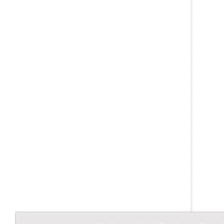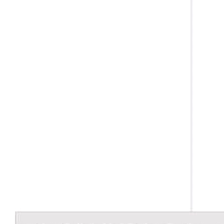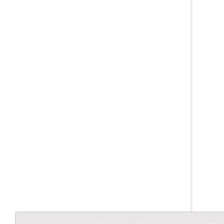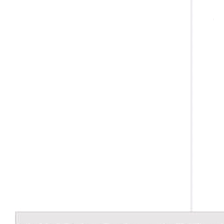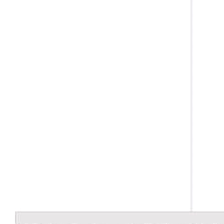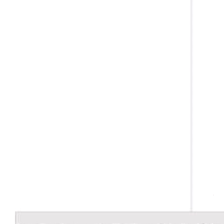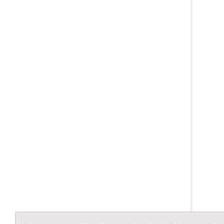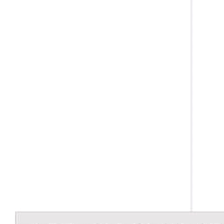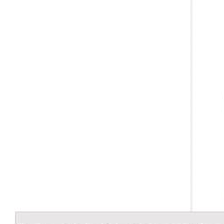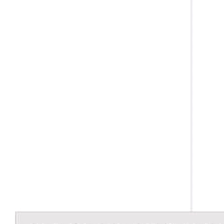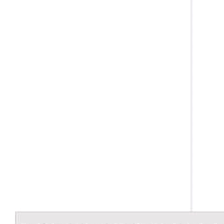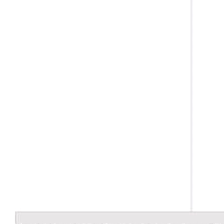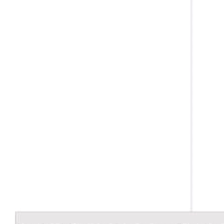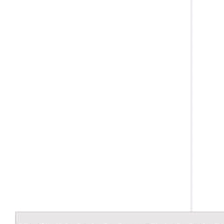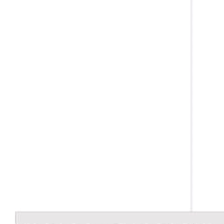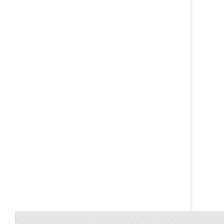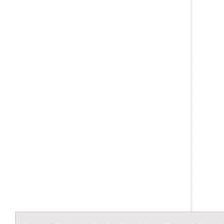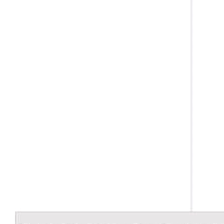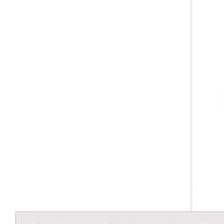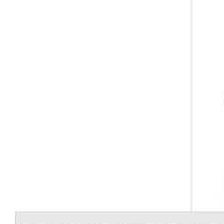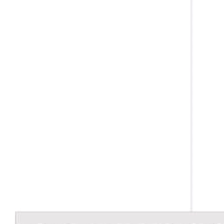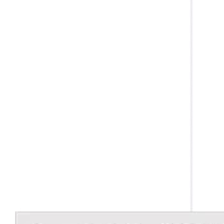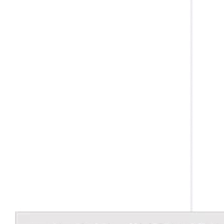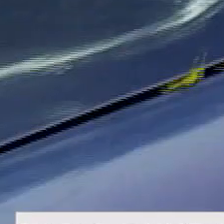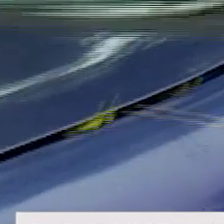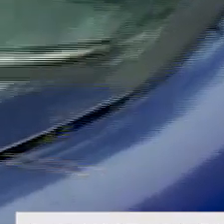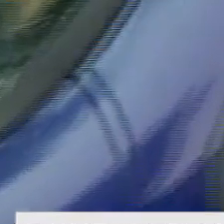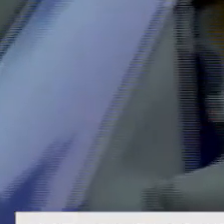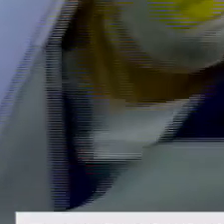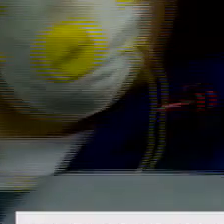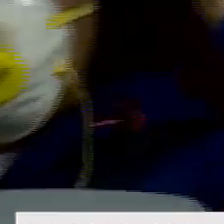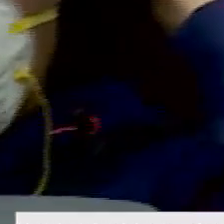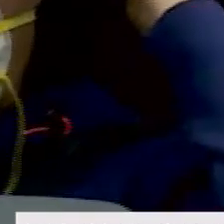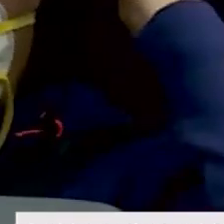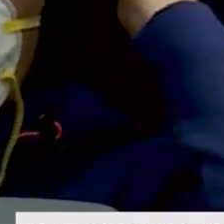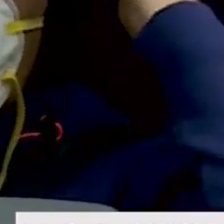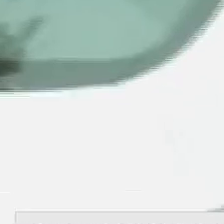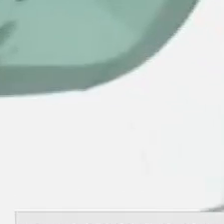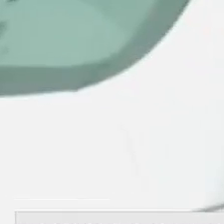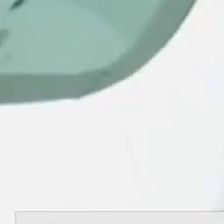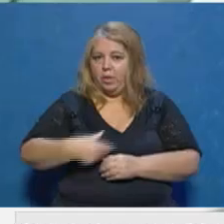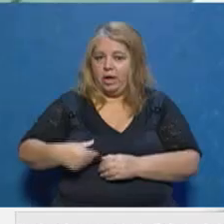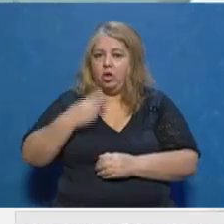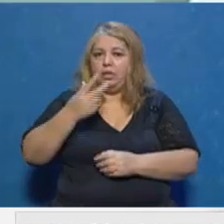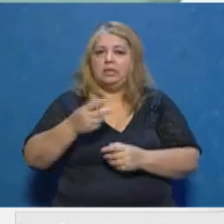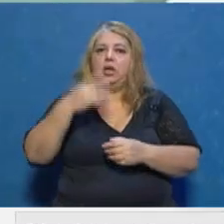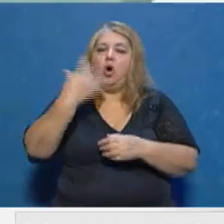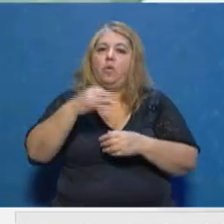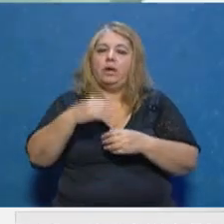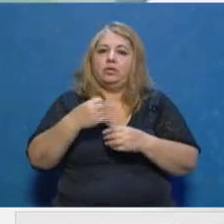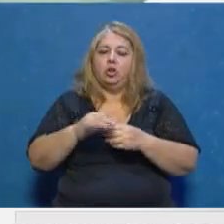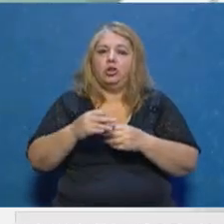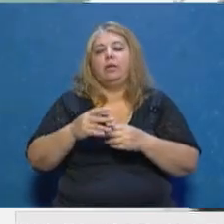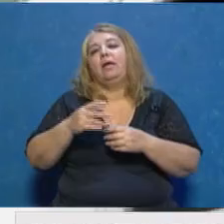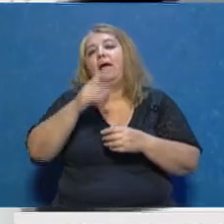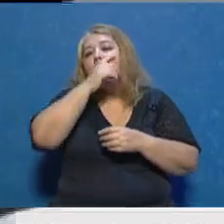Repetimos, lo acaba de tuitear Rodolfo Suárez, indica y también agrega, justamente en esta información, que el uso es